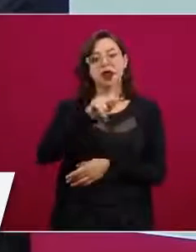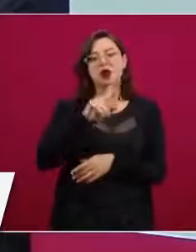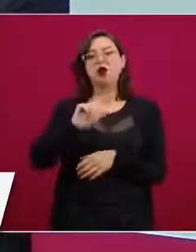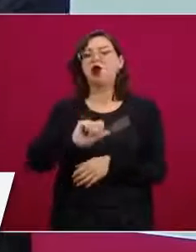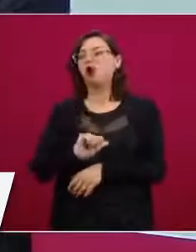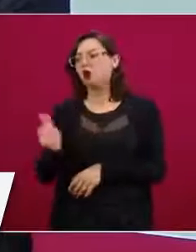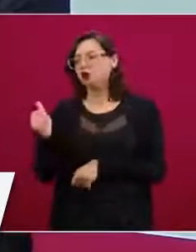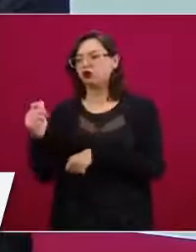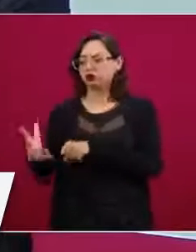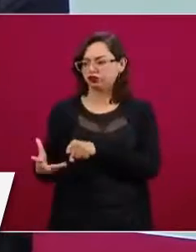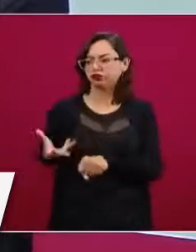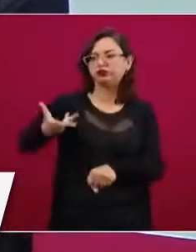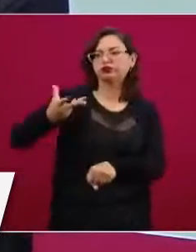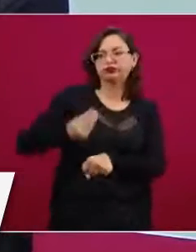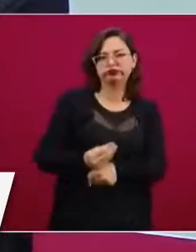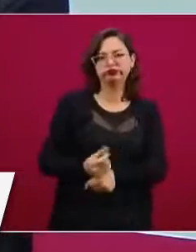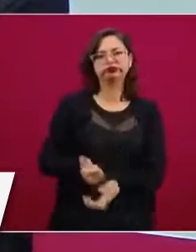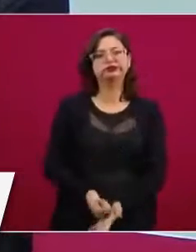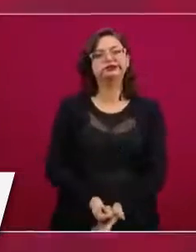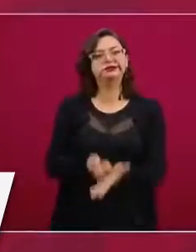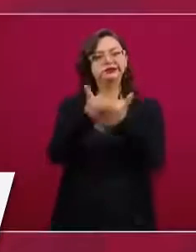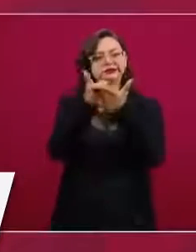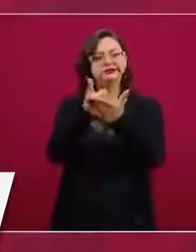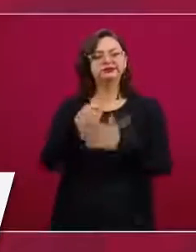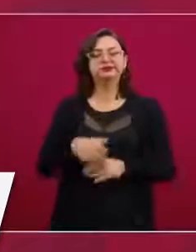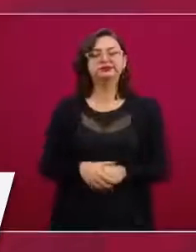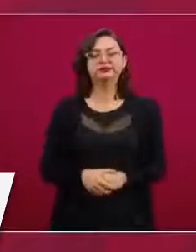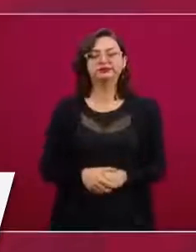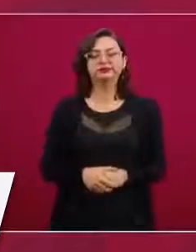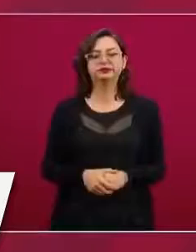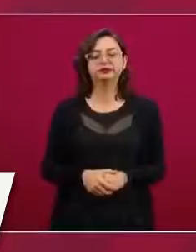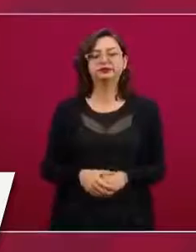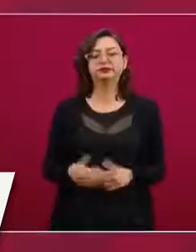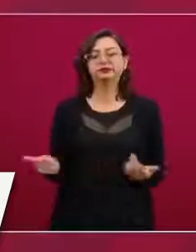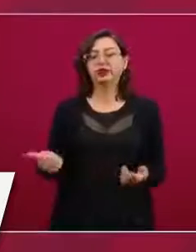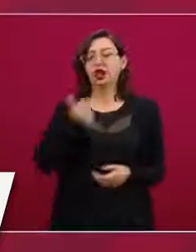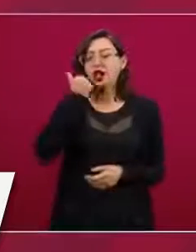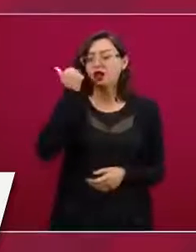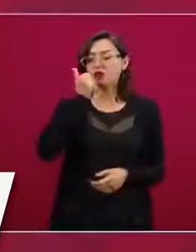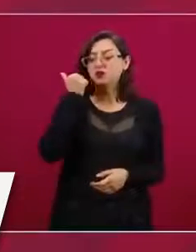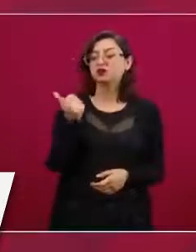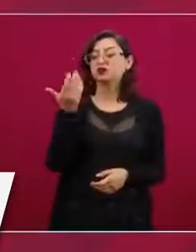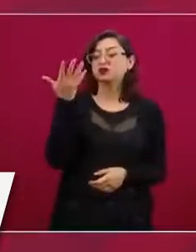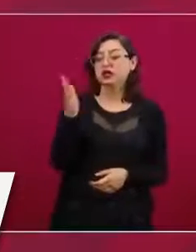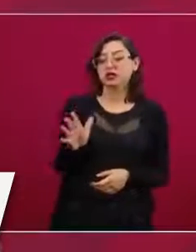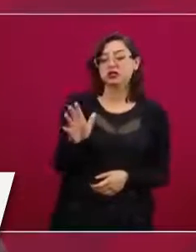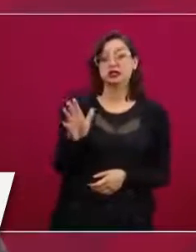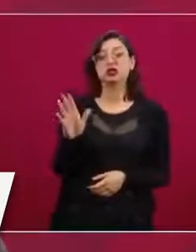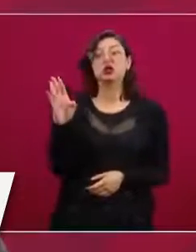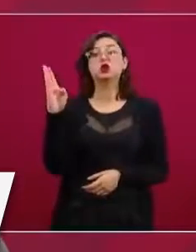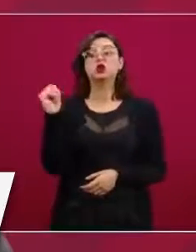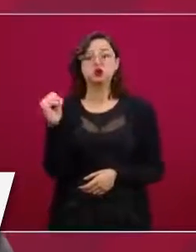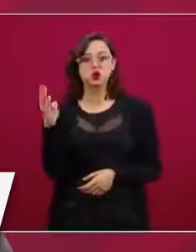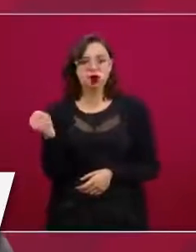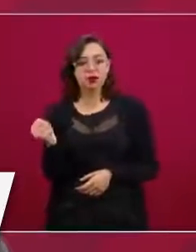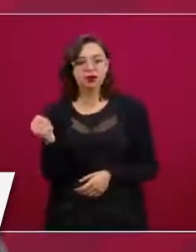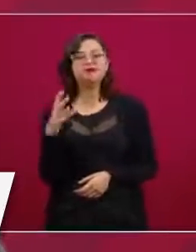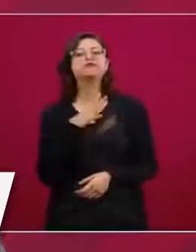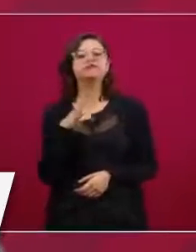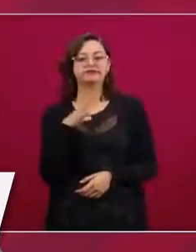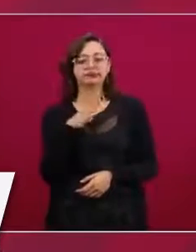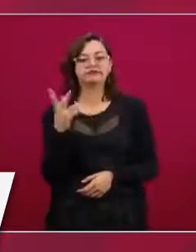emergentes. La inmensa mayoría de nuestros alumnos, nueve de cada diez, tienen televisión,